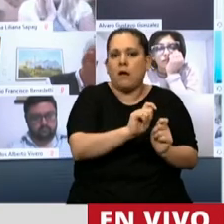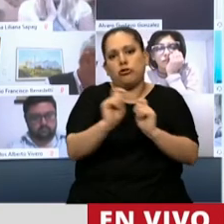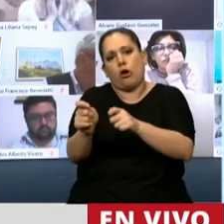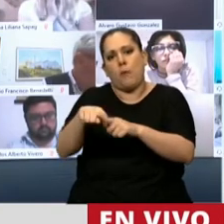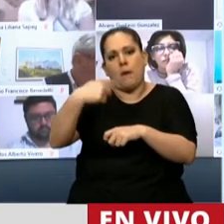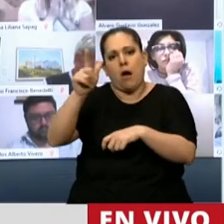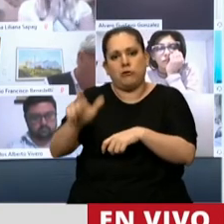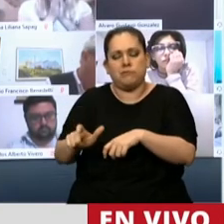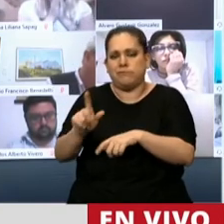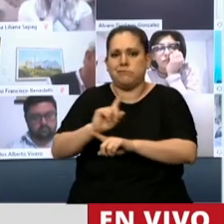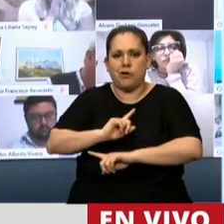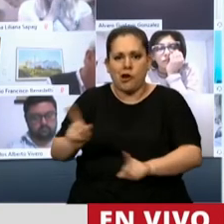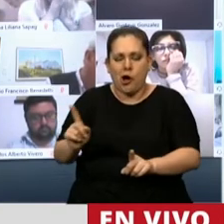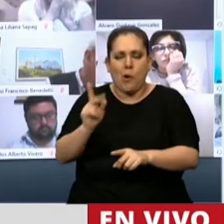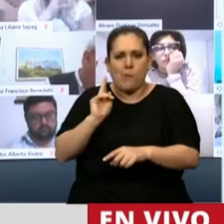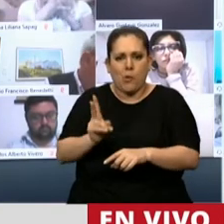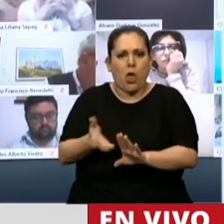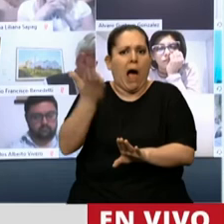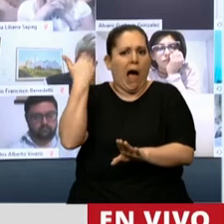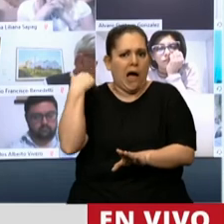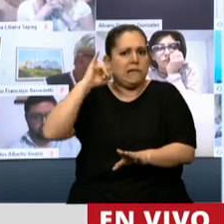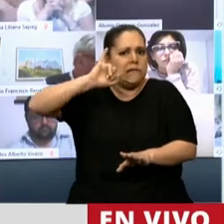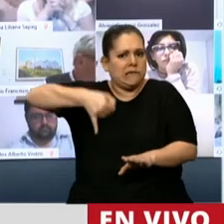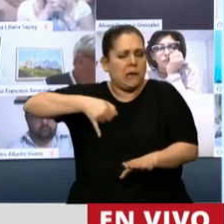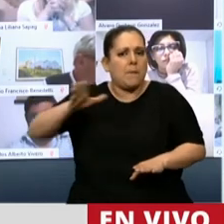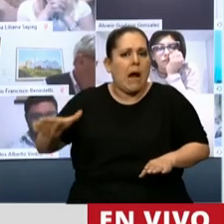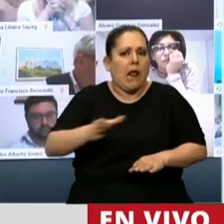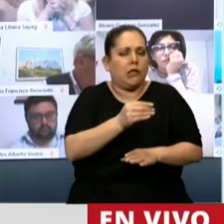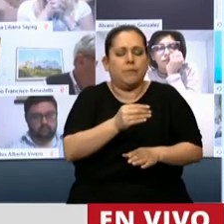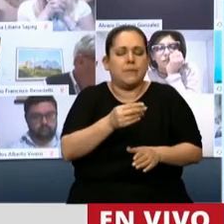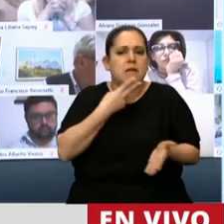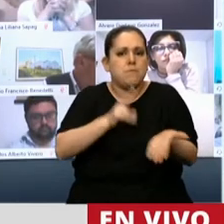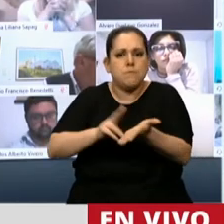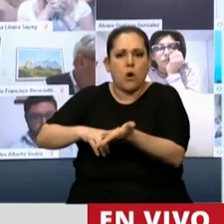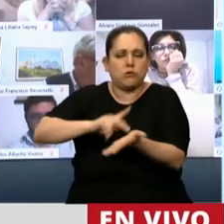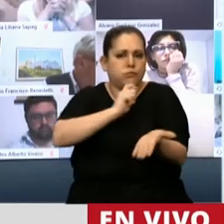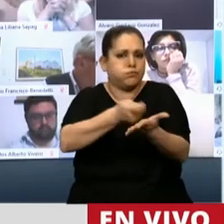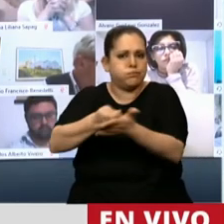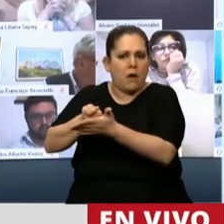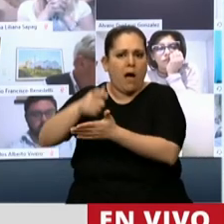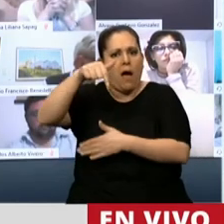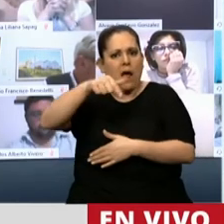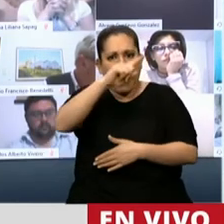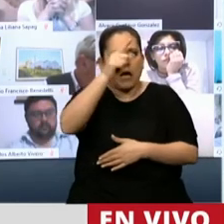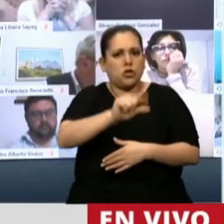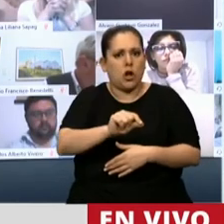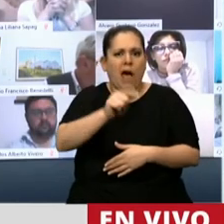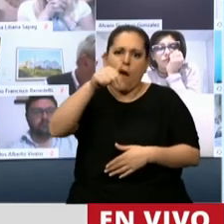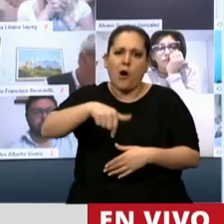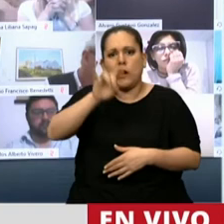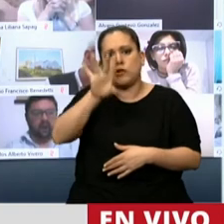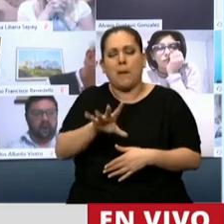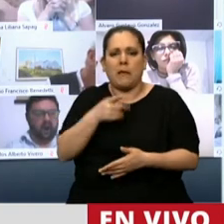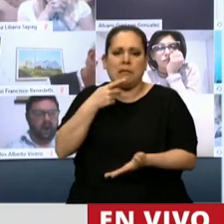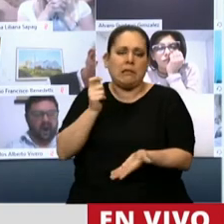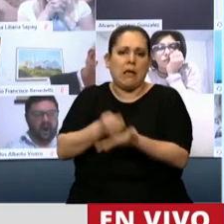ahora va a ser intransferible, antes era para casi todos los impuestos nacionales, ahora solamente va a quedar para el IVA